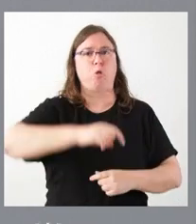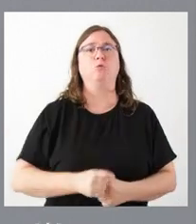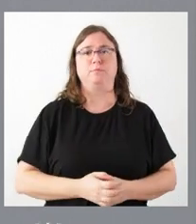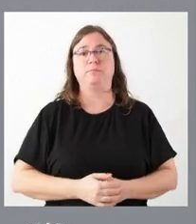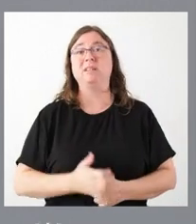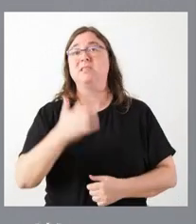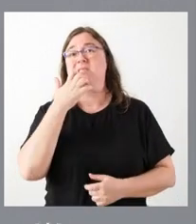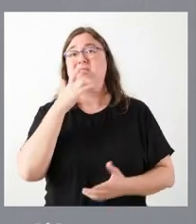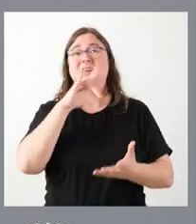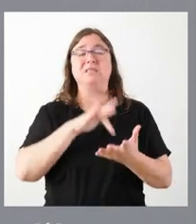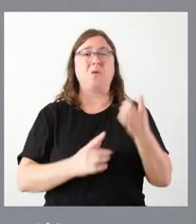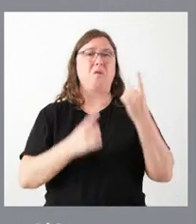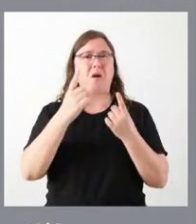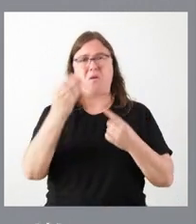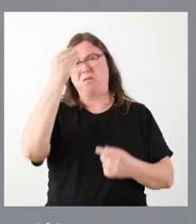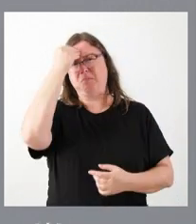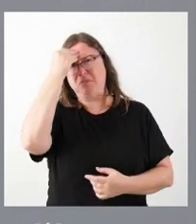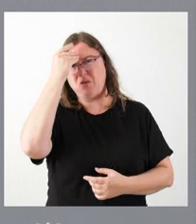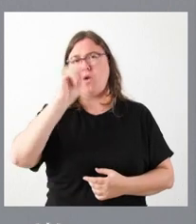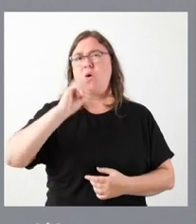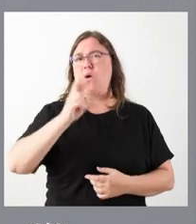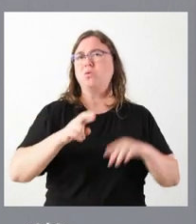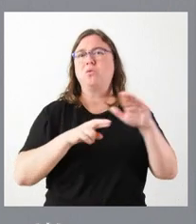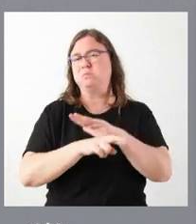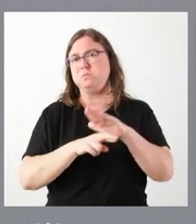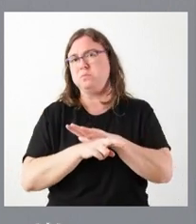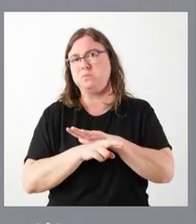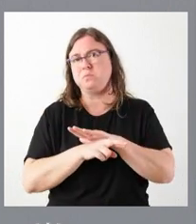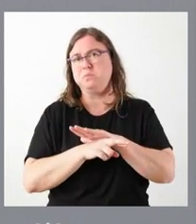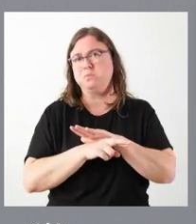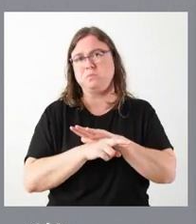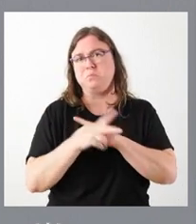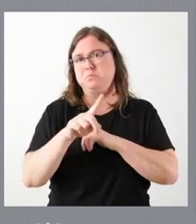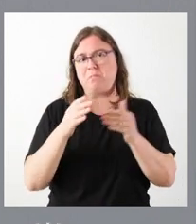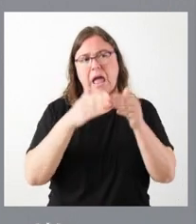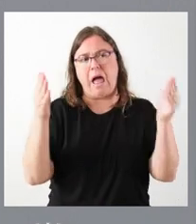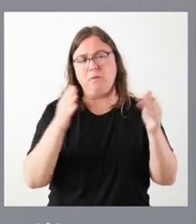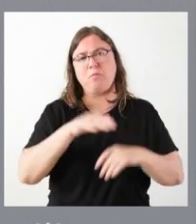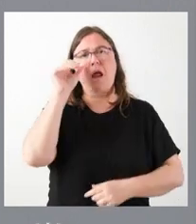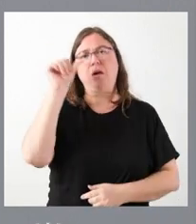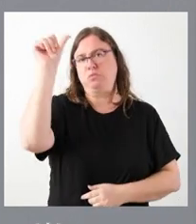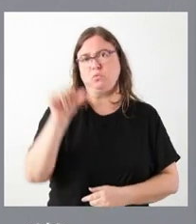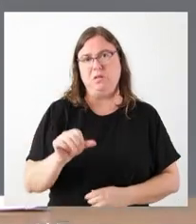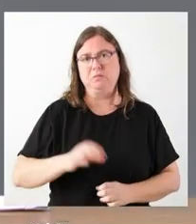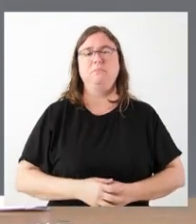alguna entidad piensa que es mejor algún otro tipo de instrumentos, pues, lógicamente, también estamos abiertos a escuchar y analizarlos.